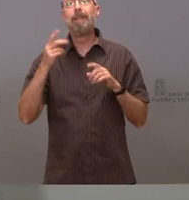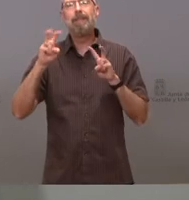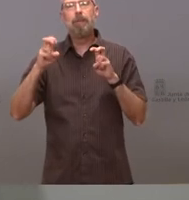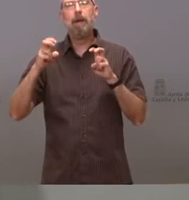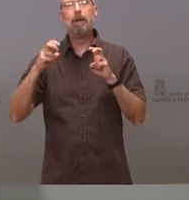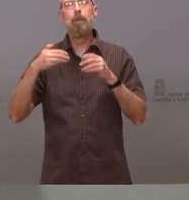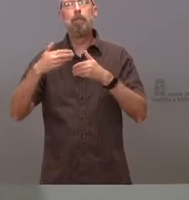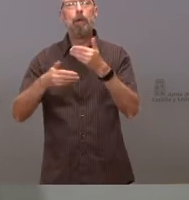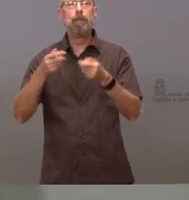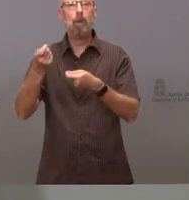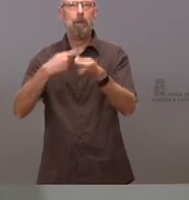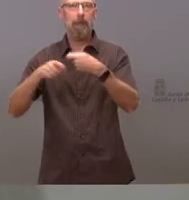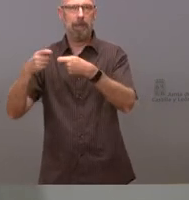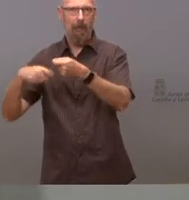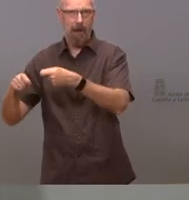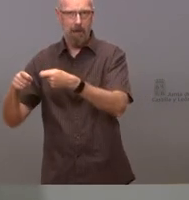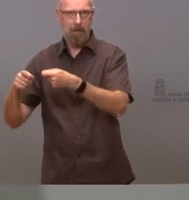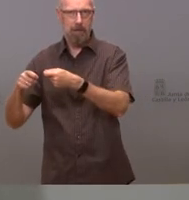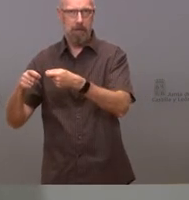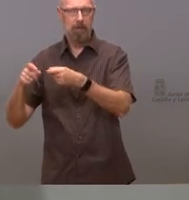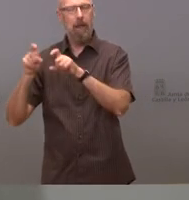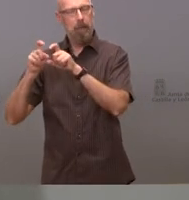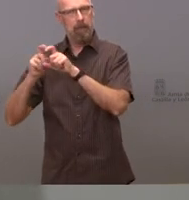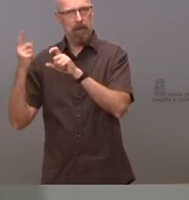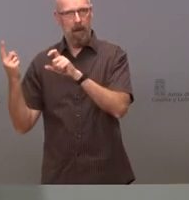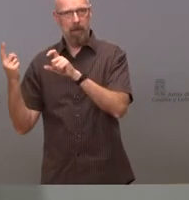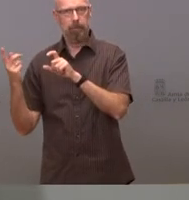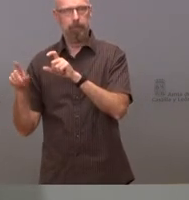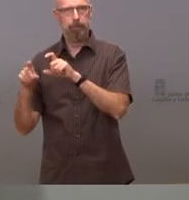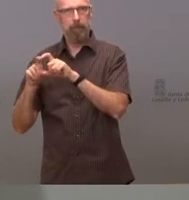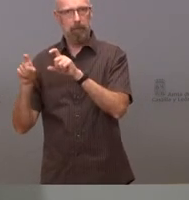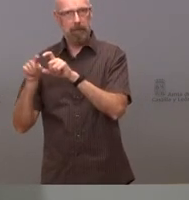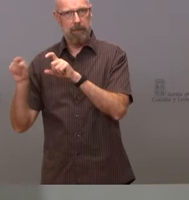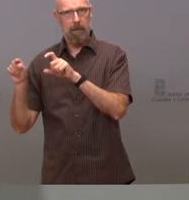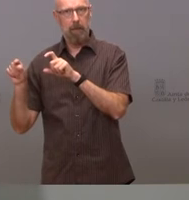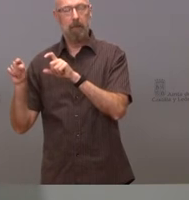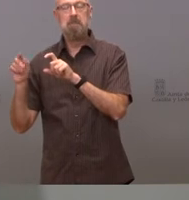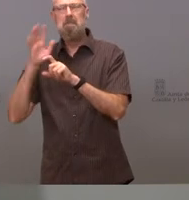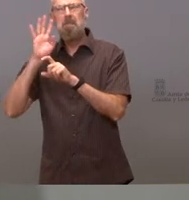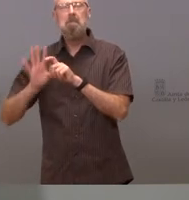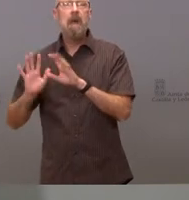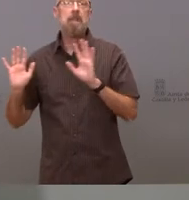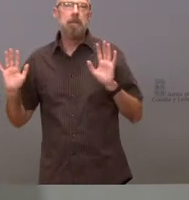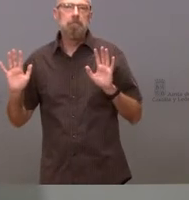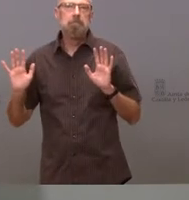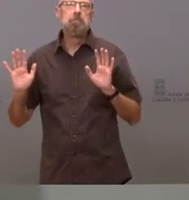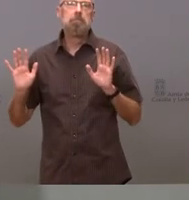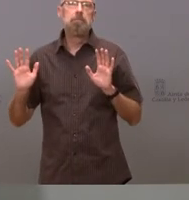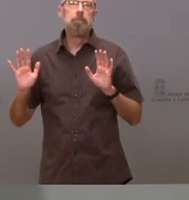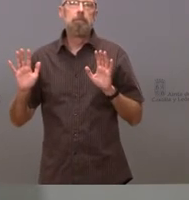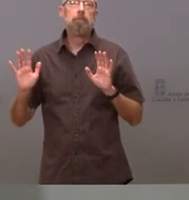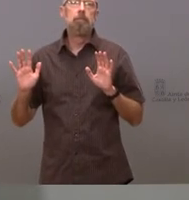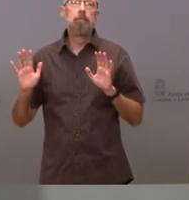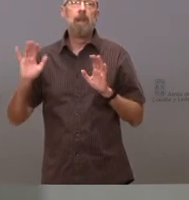un proceso de venta de una empresa en el que en un momento dado parece ser que hay una